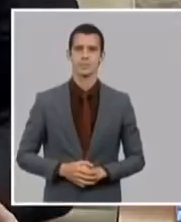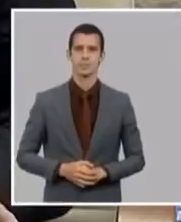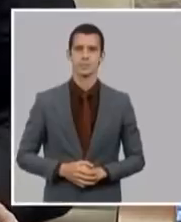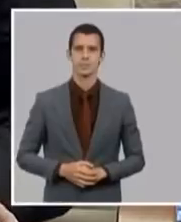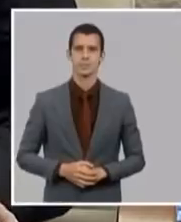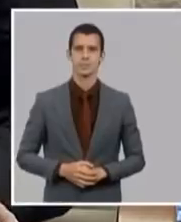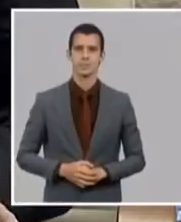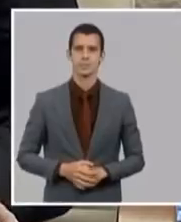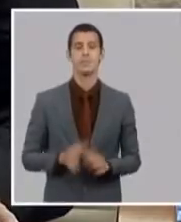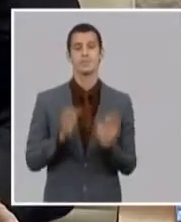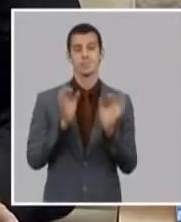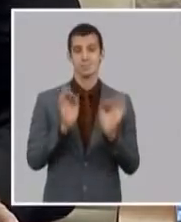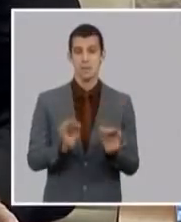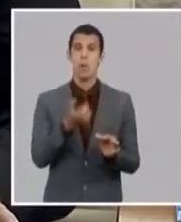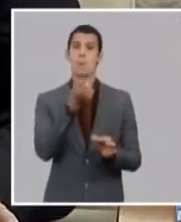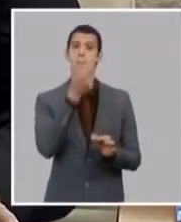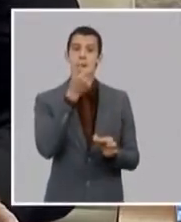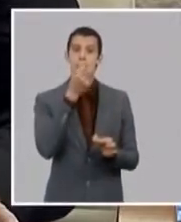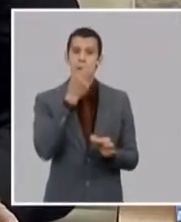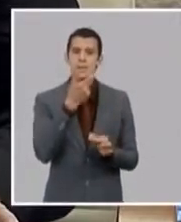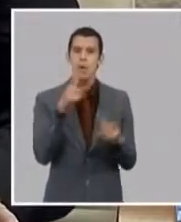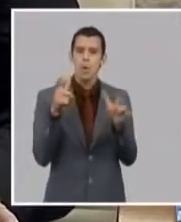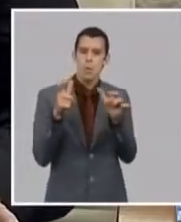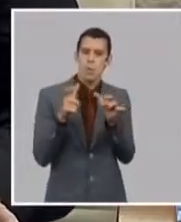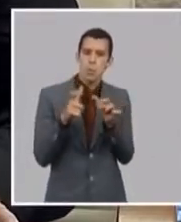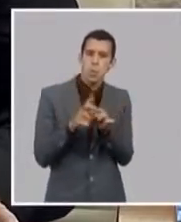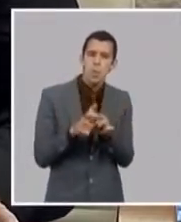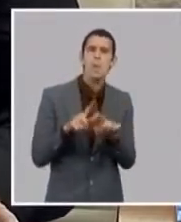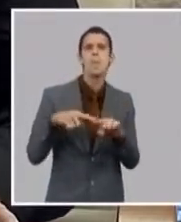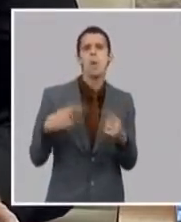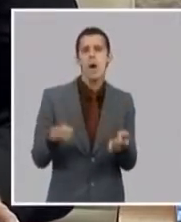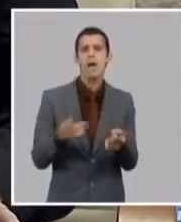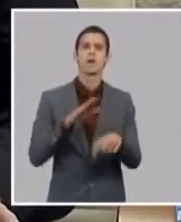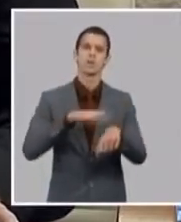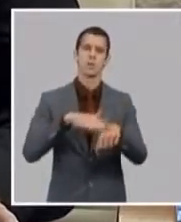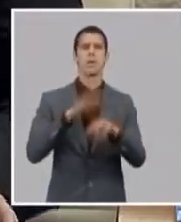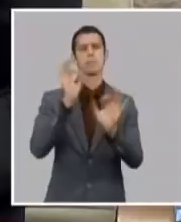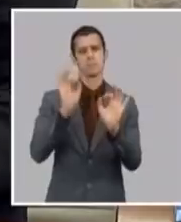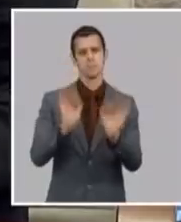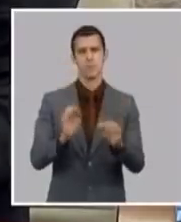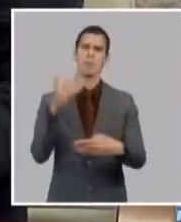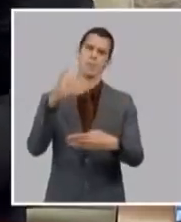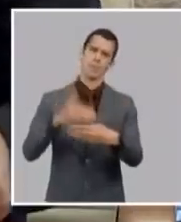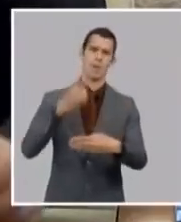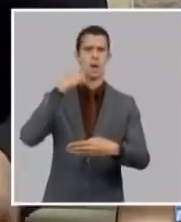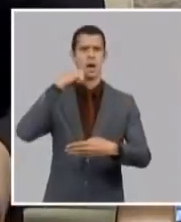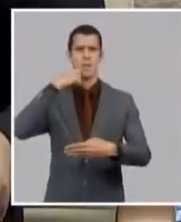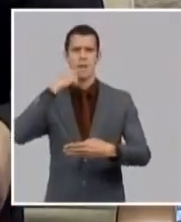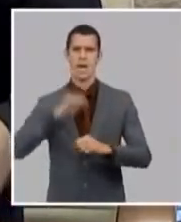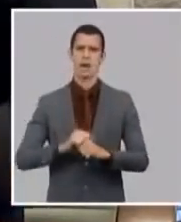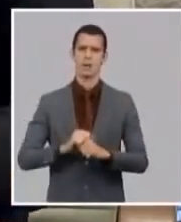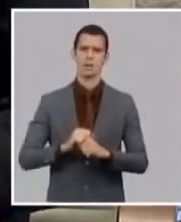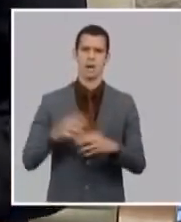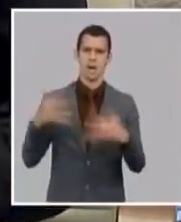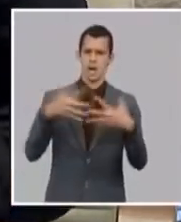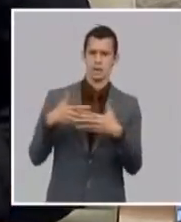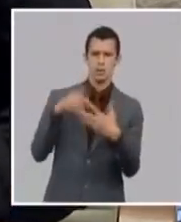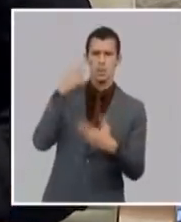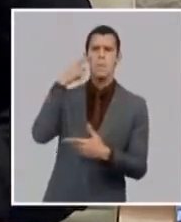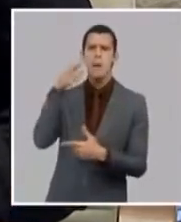comportamiento de los suministros de medicamentos en el país lo cual nos ha estado impactando y por supuesto